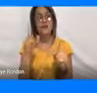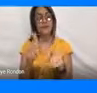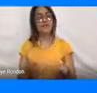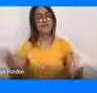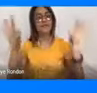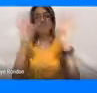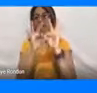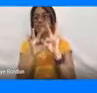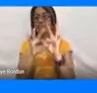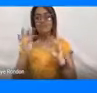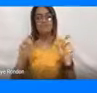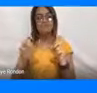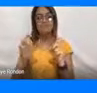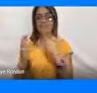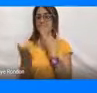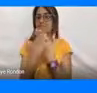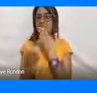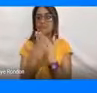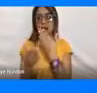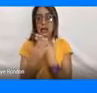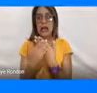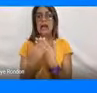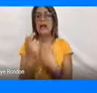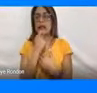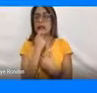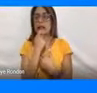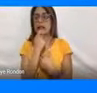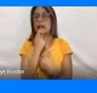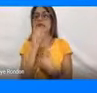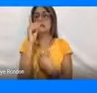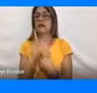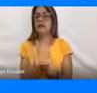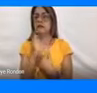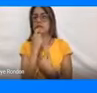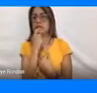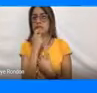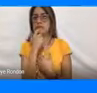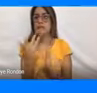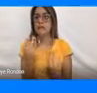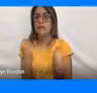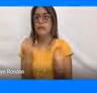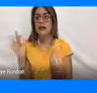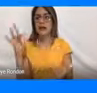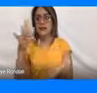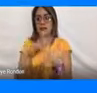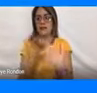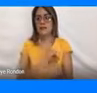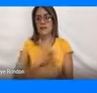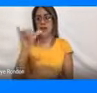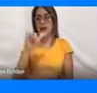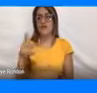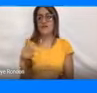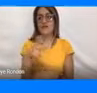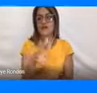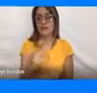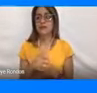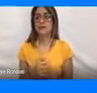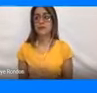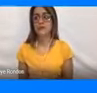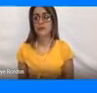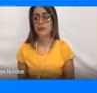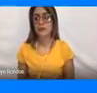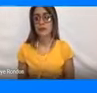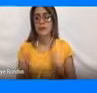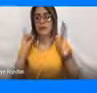factores determinantes al momento de tomar la decisión para realizar un viaje. Siguiente, por favor.